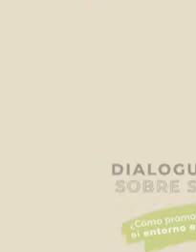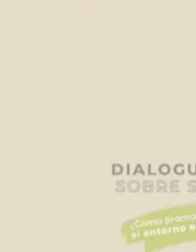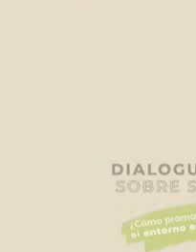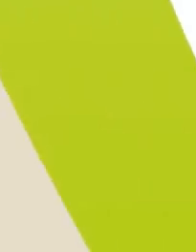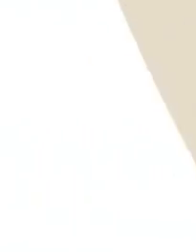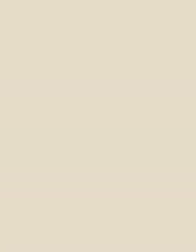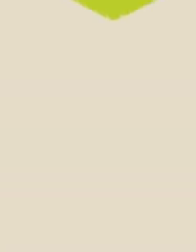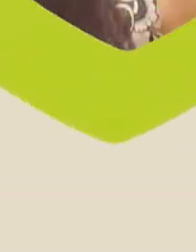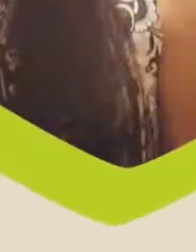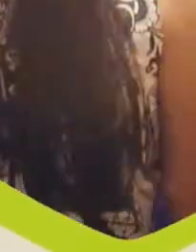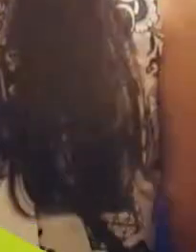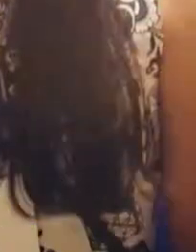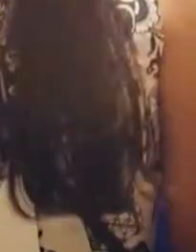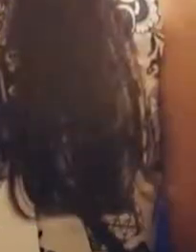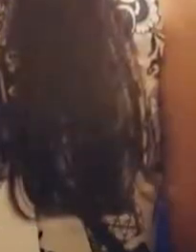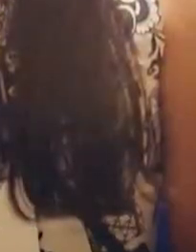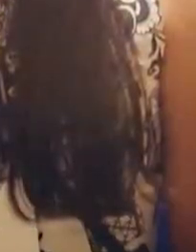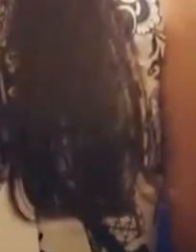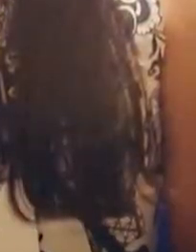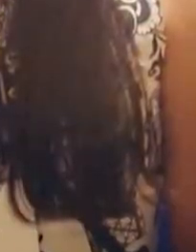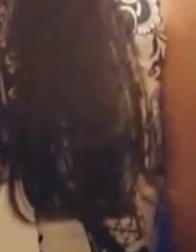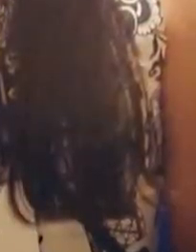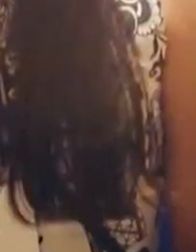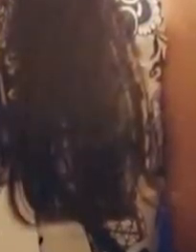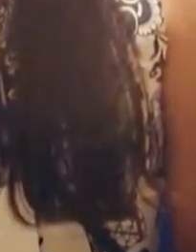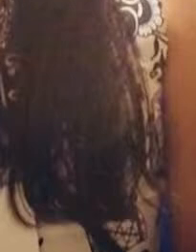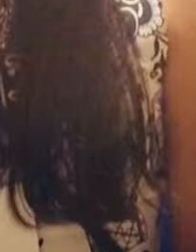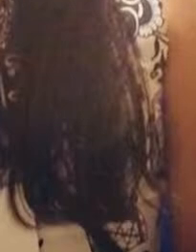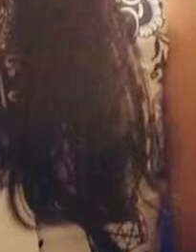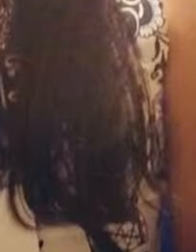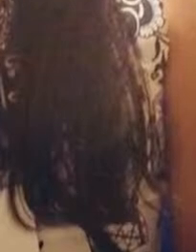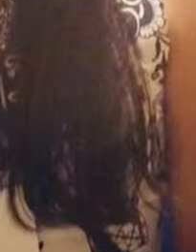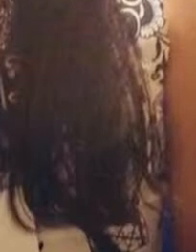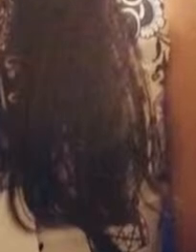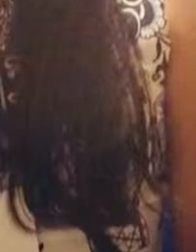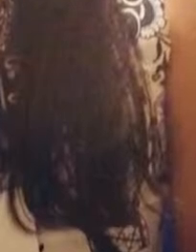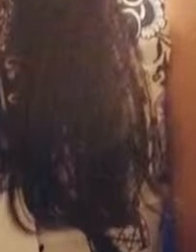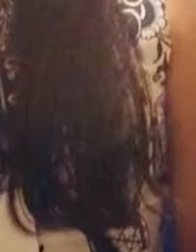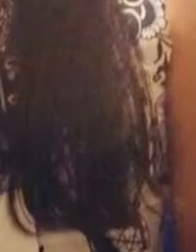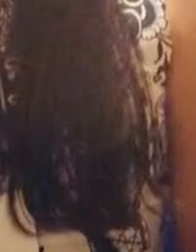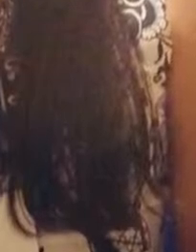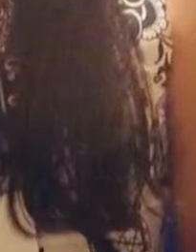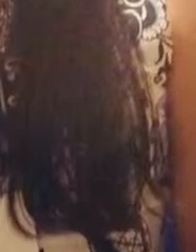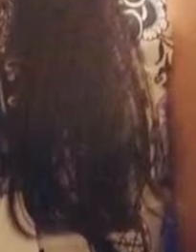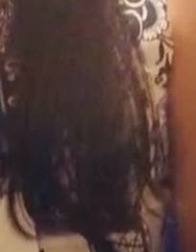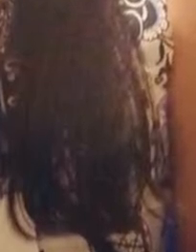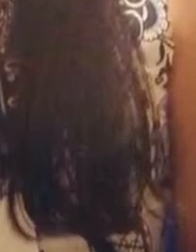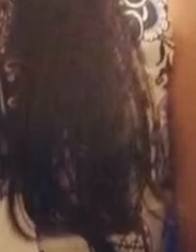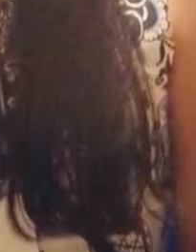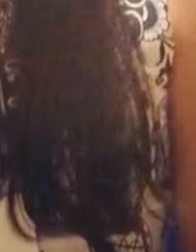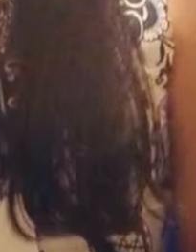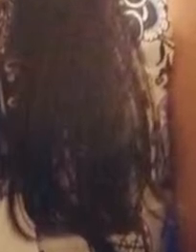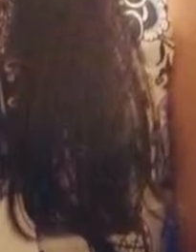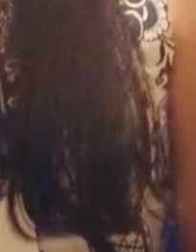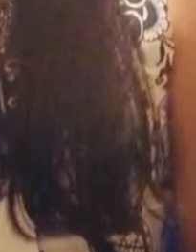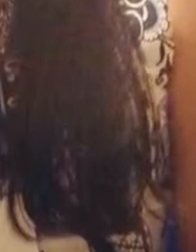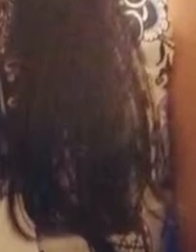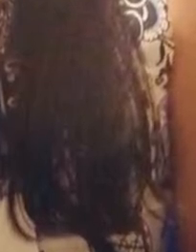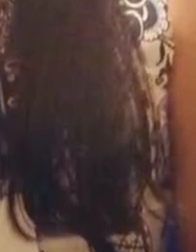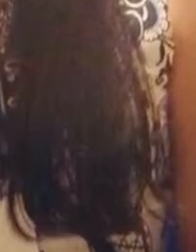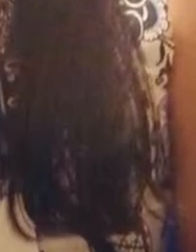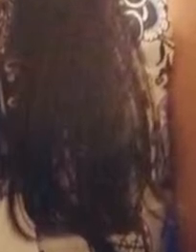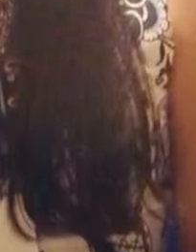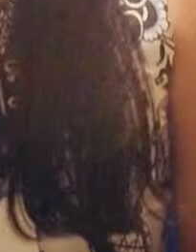CONASAMA. Maestra en Salud Pública por el Instituto Nacional de Salud Pública y licenciada en Psicología por la